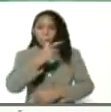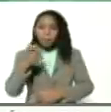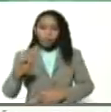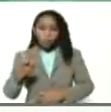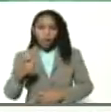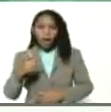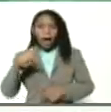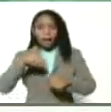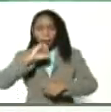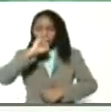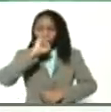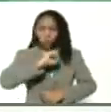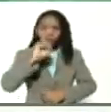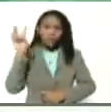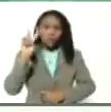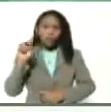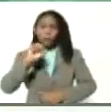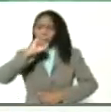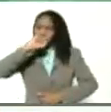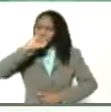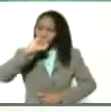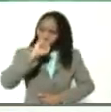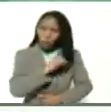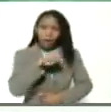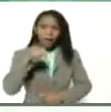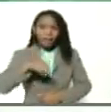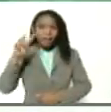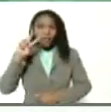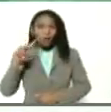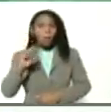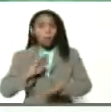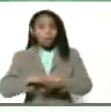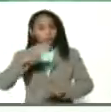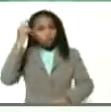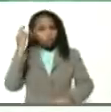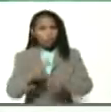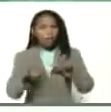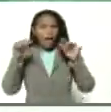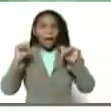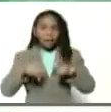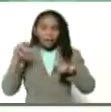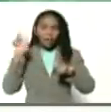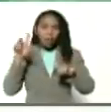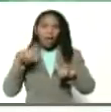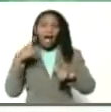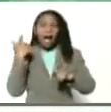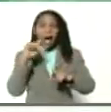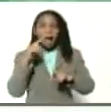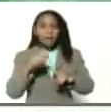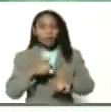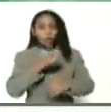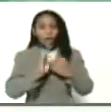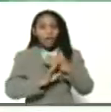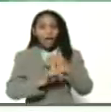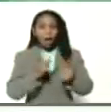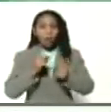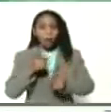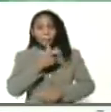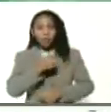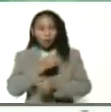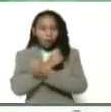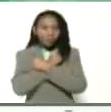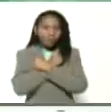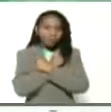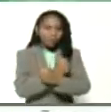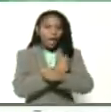de mucha gente que ama este país porque afortunadamente Venezuela tiene gente que lo ama aquí y